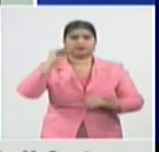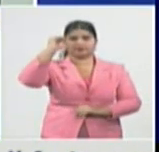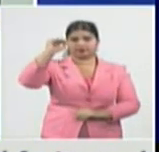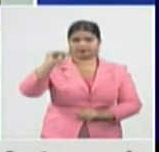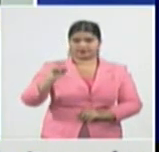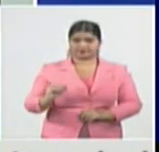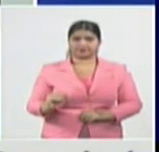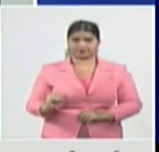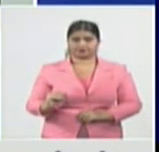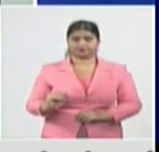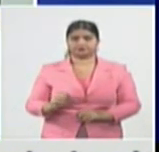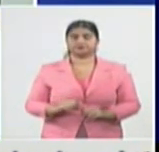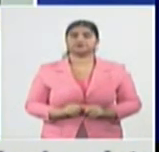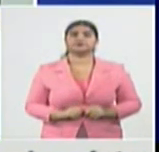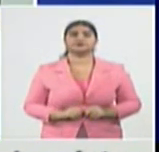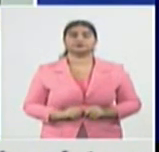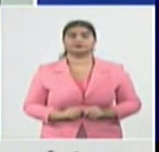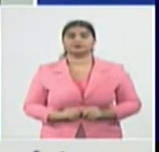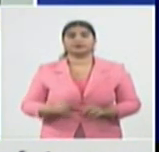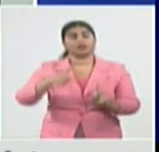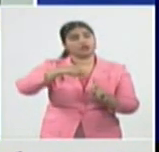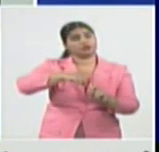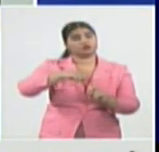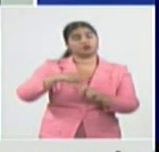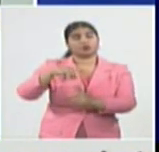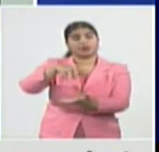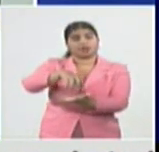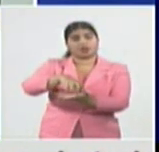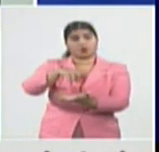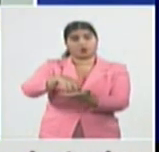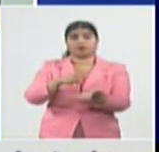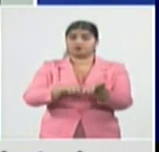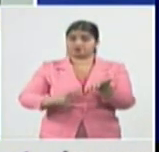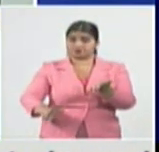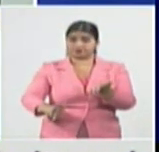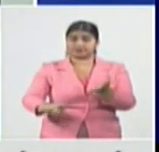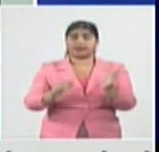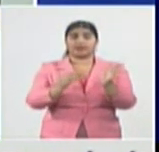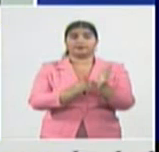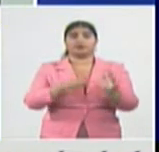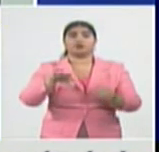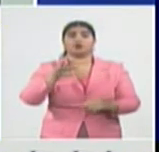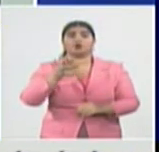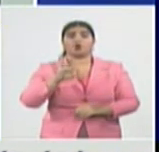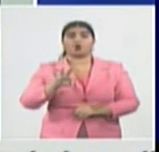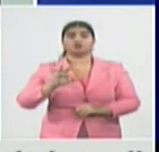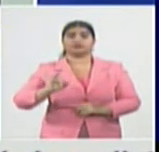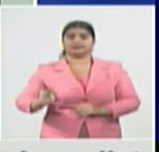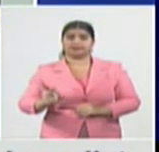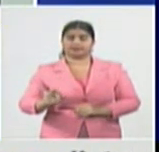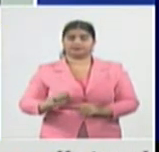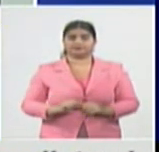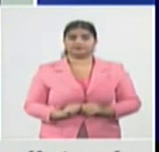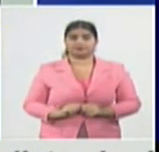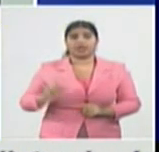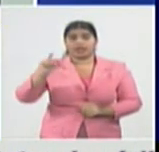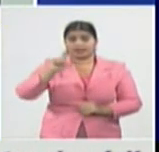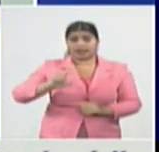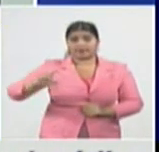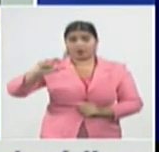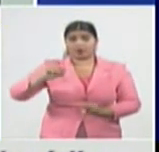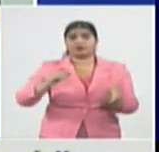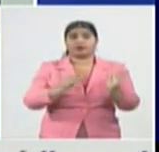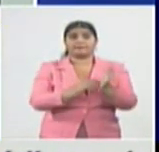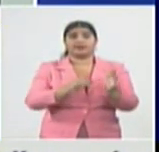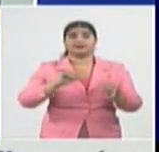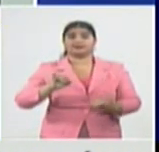de que las tunas, con una tasa de incidencia de 1.087, y Camagüey 1.063, pues son tasas muy elevadas,